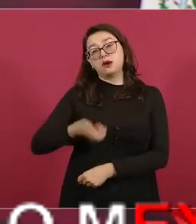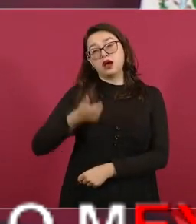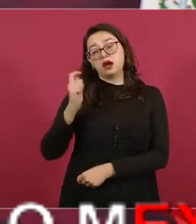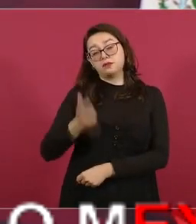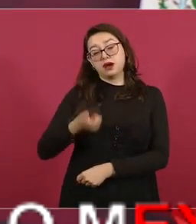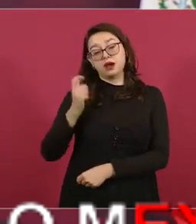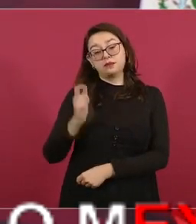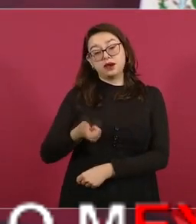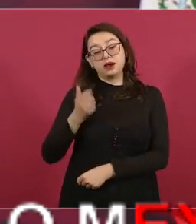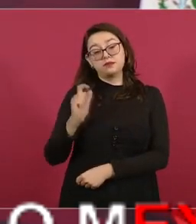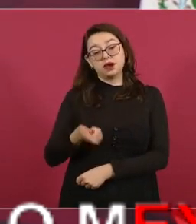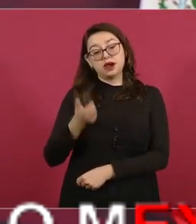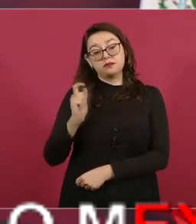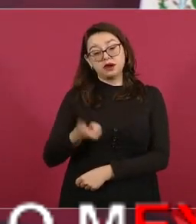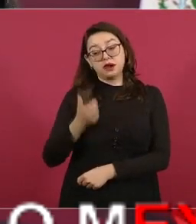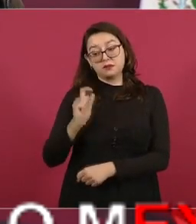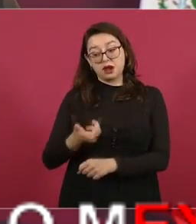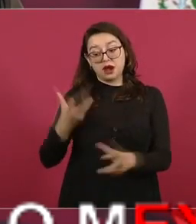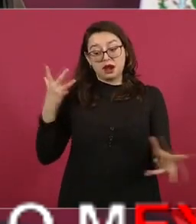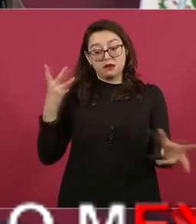ocho mil millones